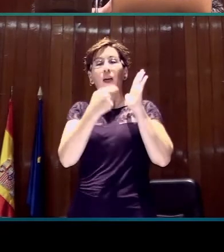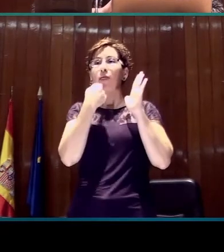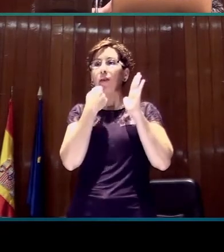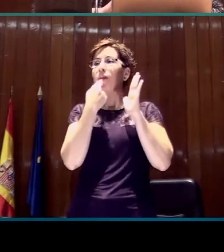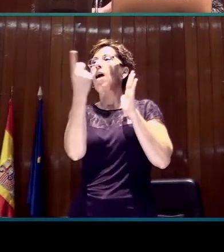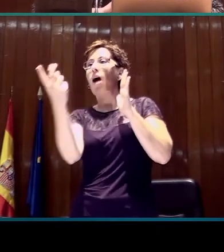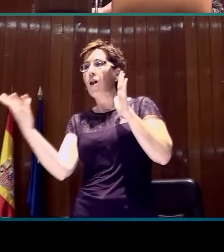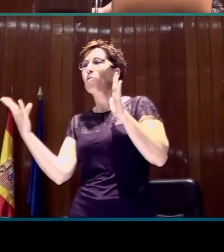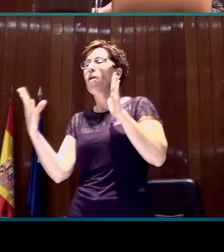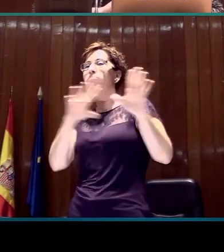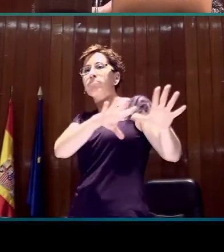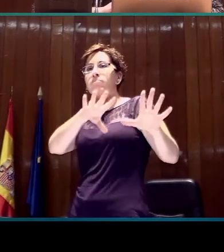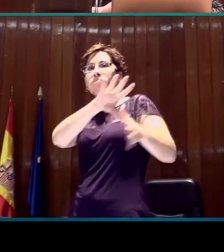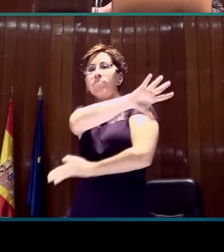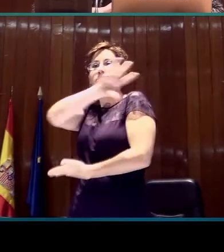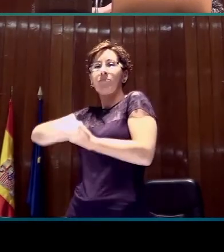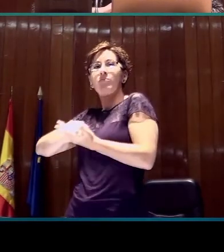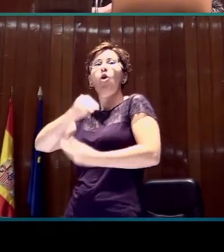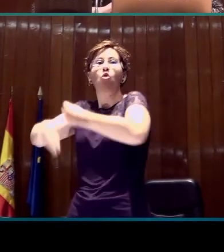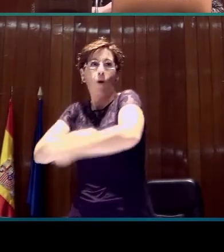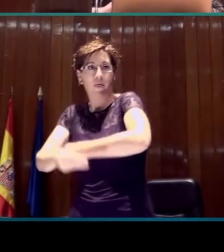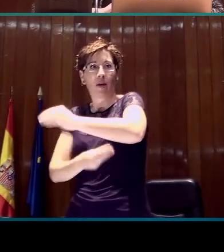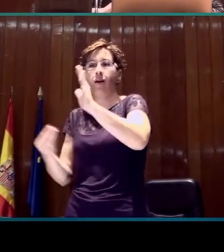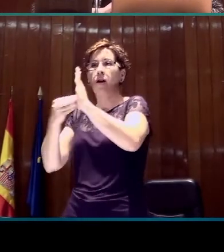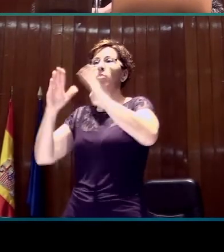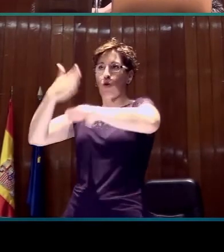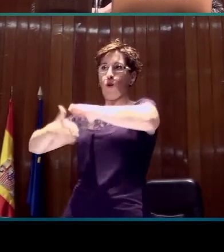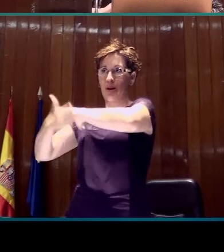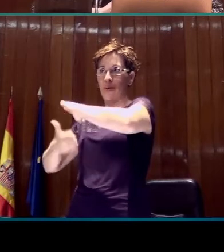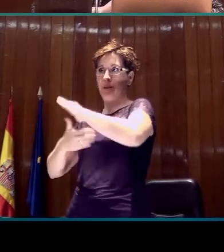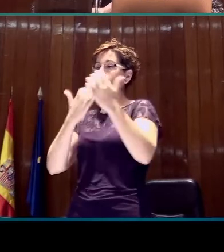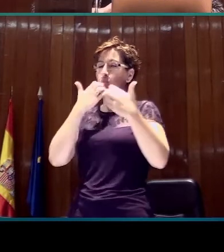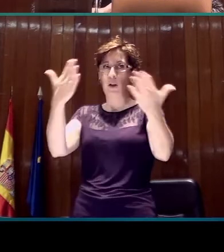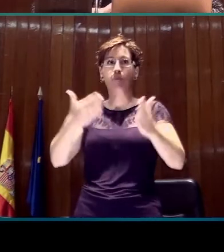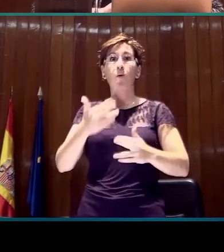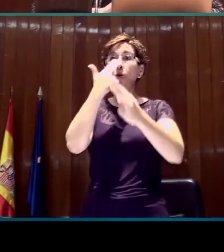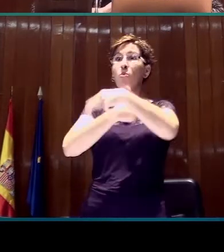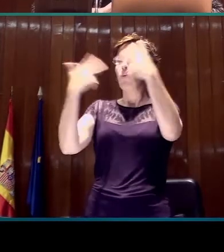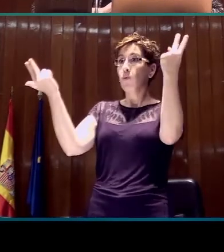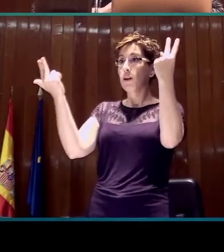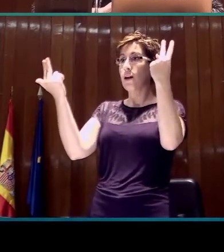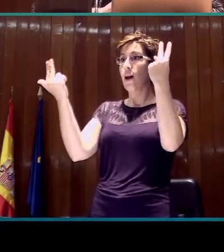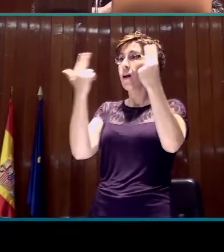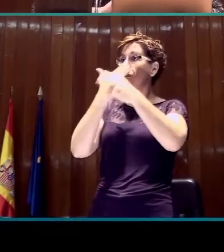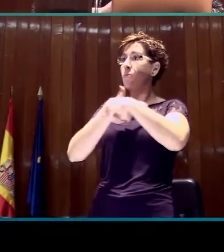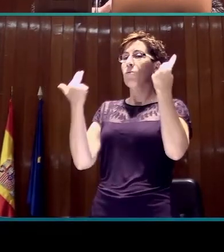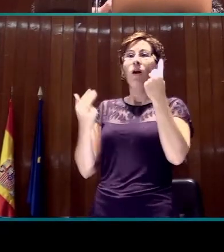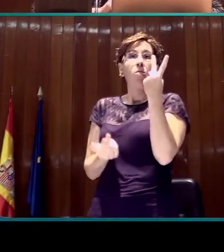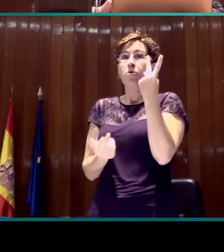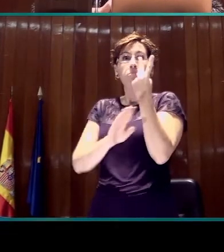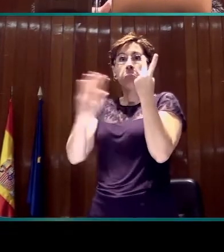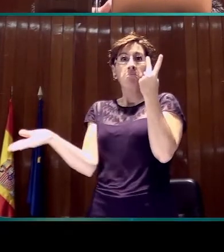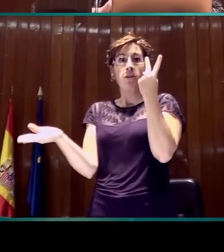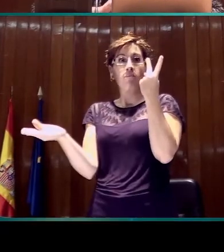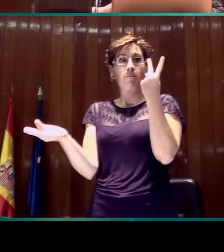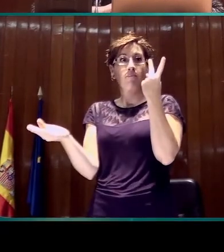limitaciones. En el caso de las cadenas públicas, solamente se registraron dos que llegarán a emitir contenidos signados, que son las dos